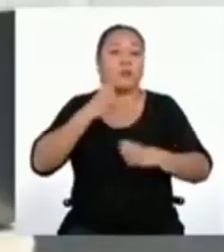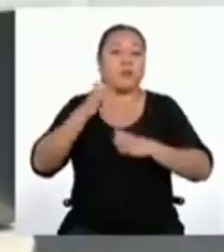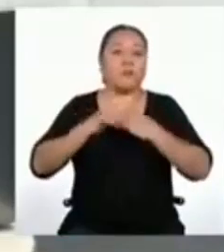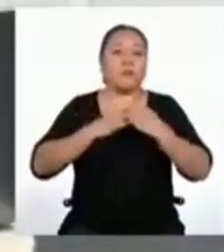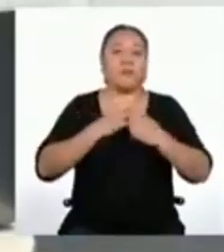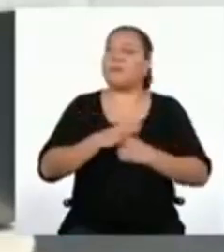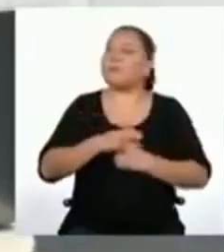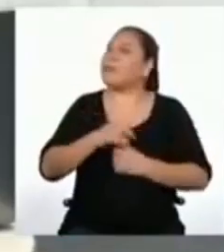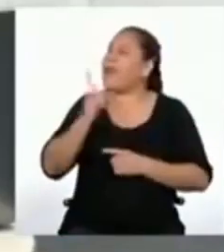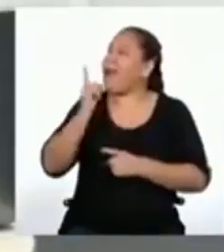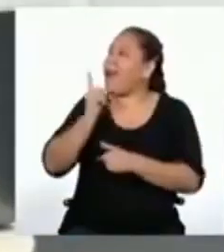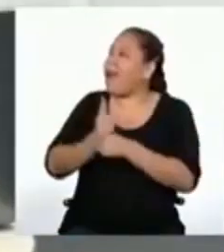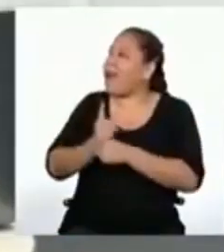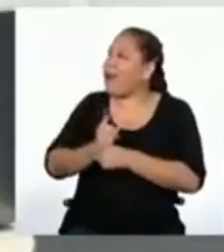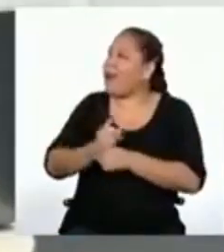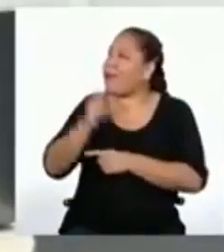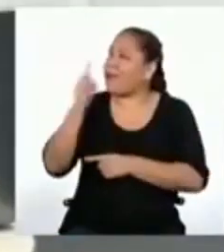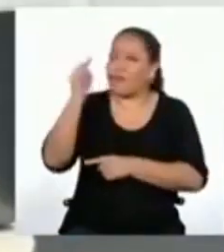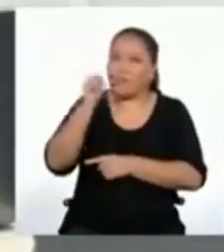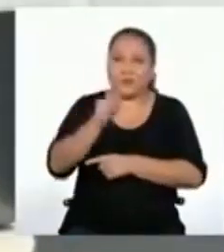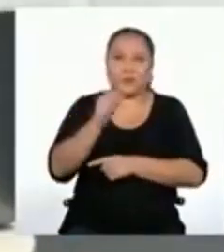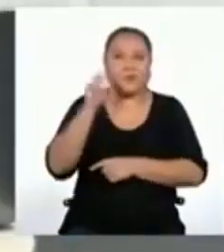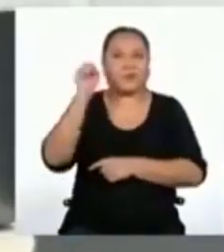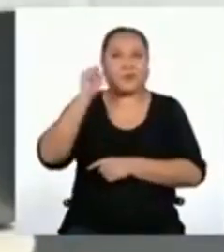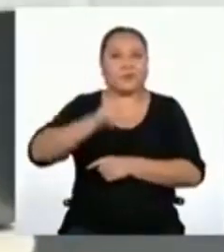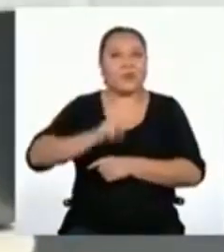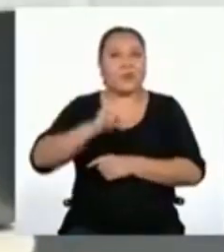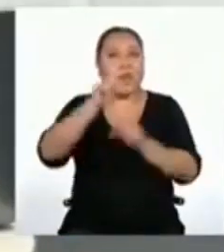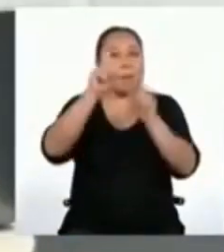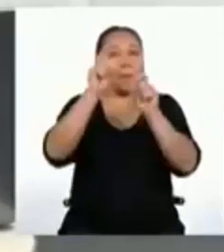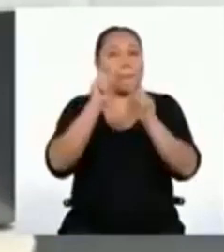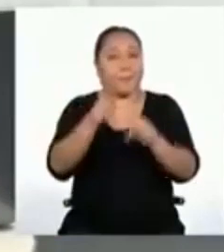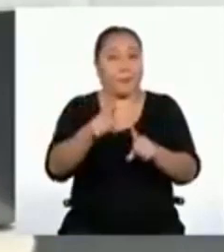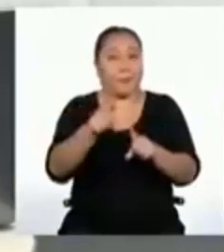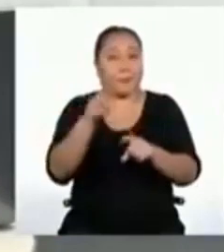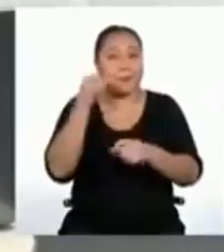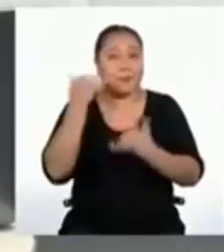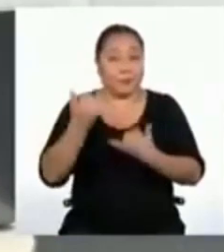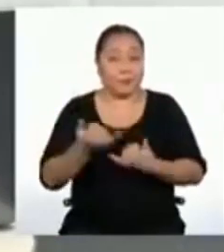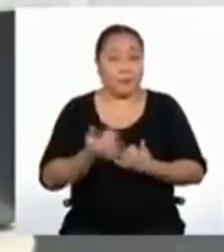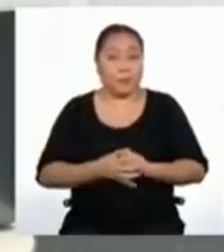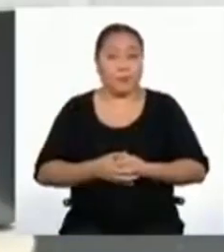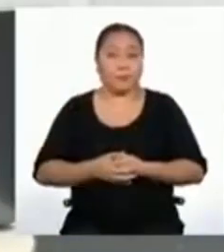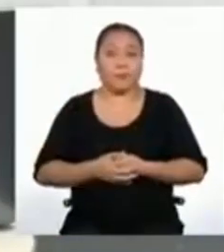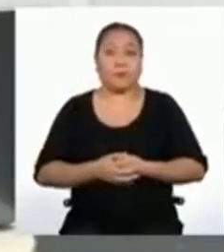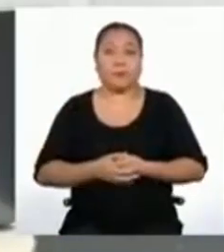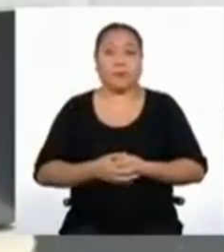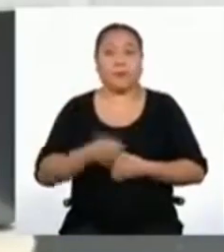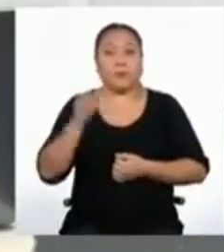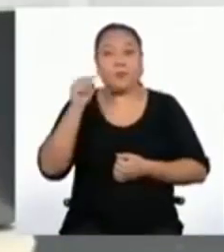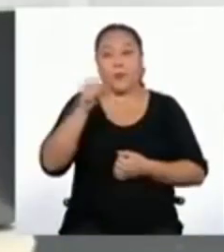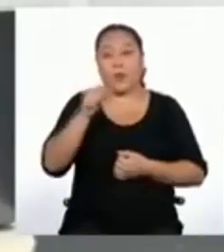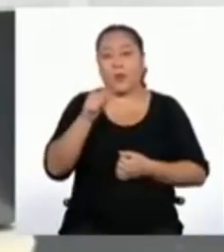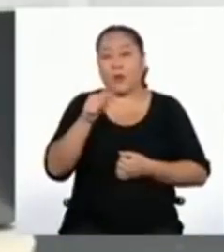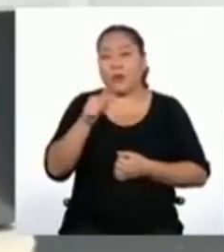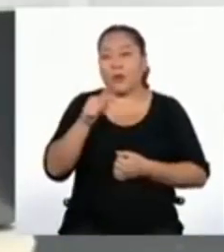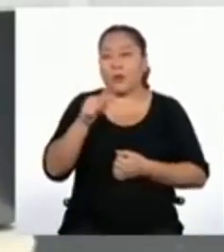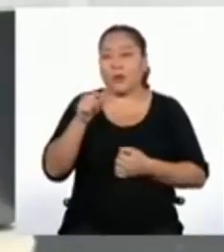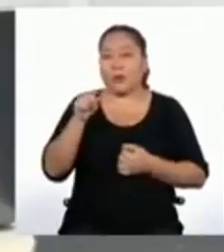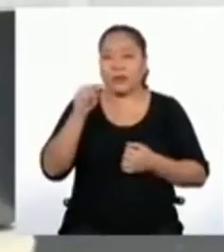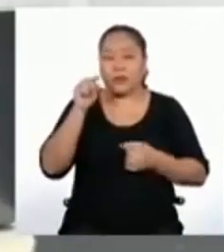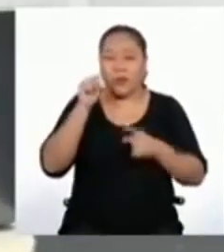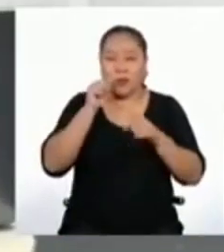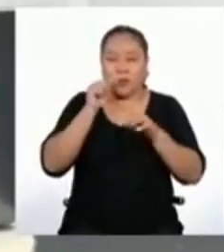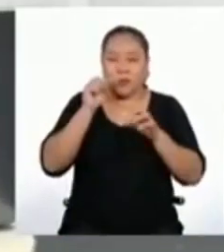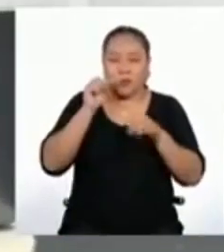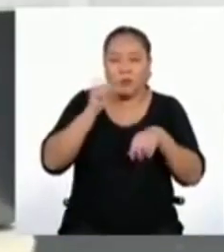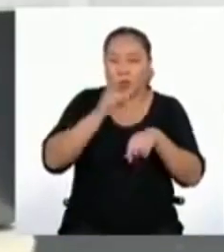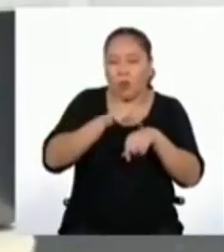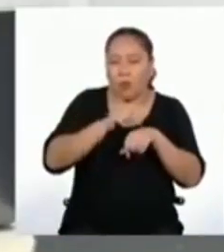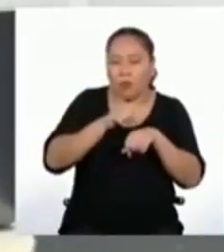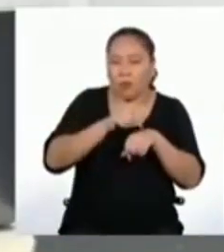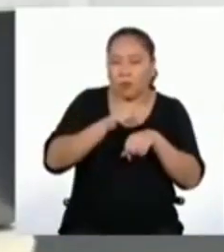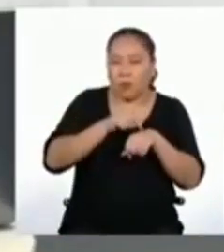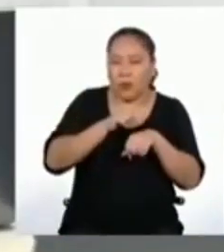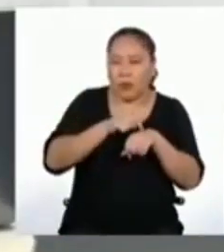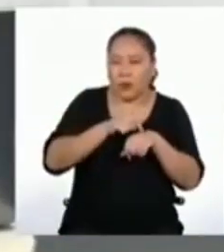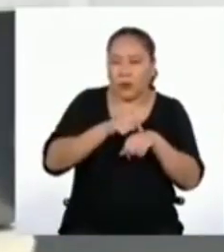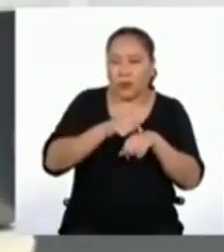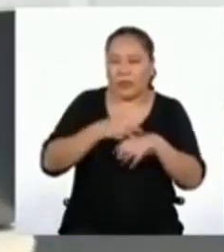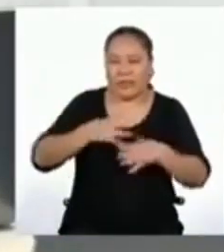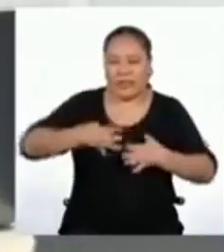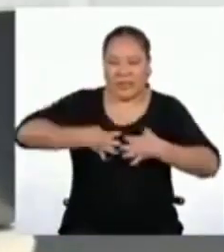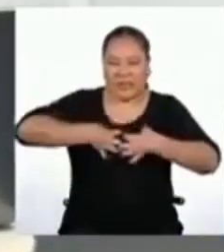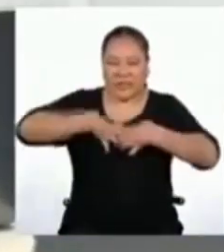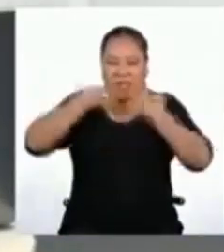Ajá, y esa es justo la pregunta de fondo, ¿no? Hay un punto en el cual la ira puede convertirse en